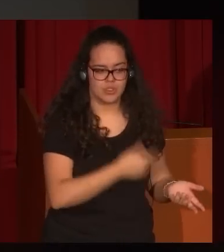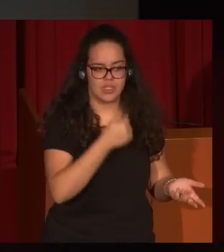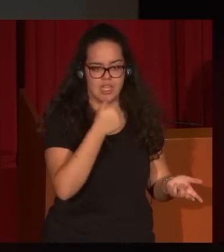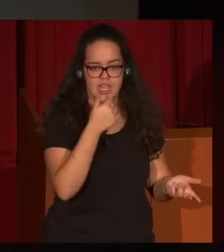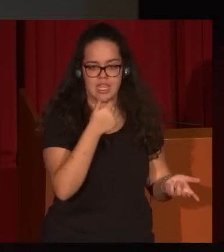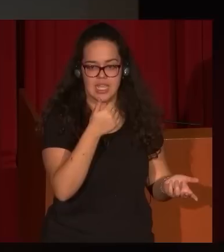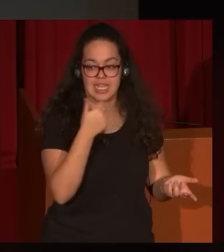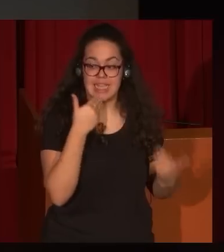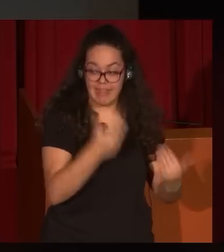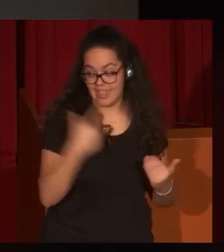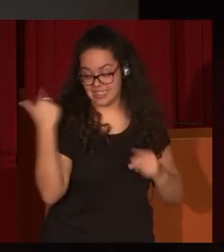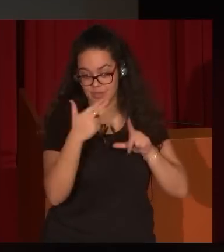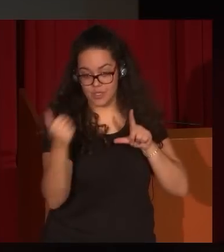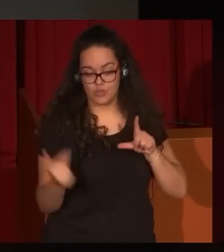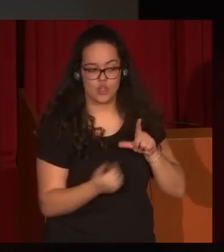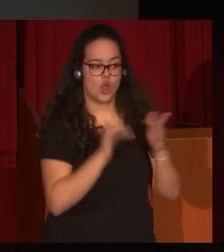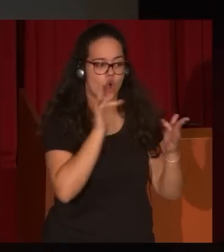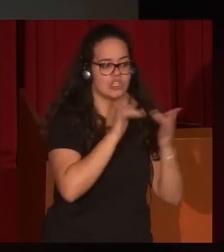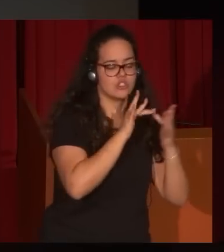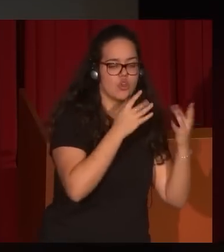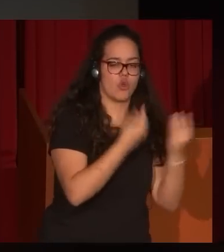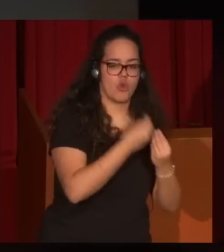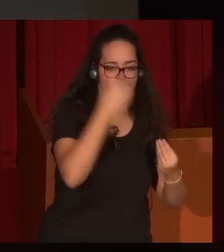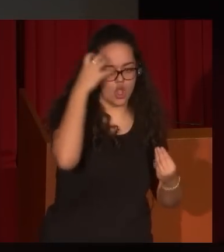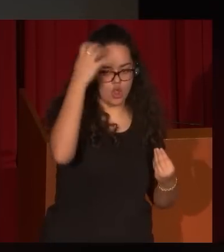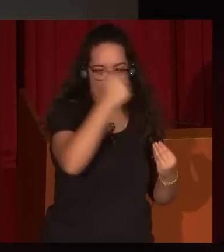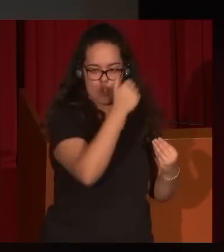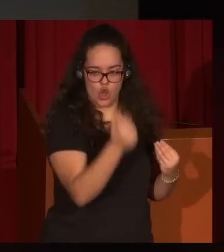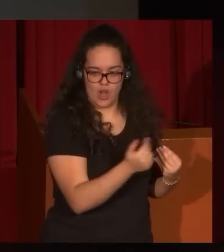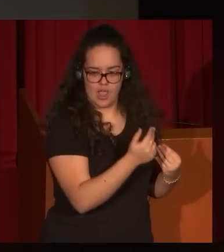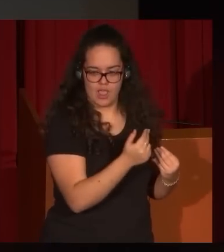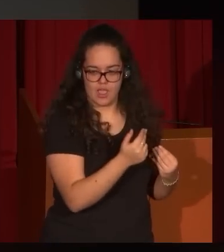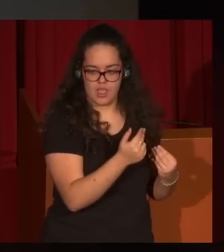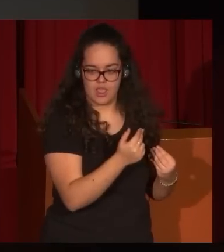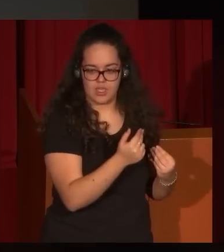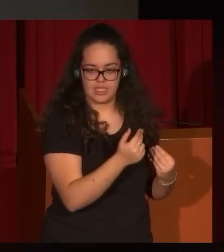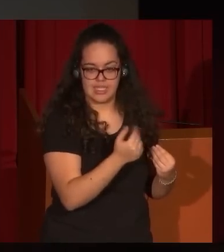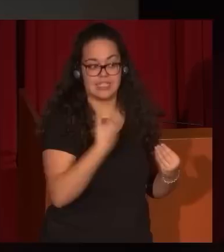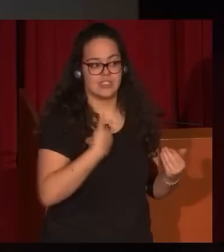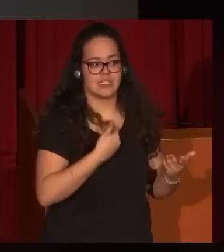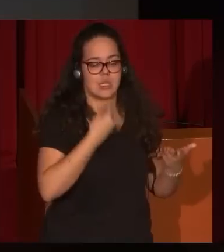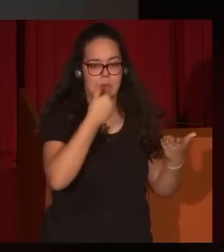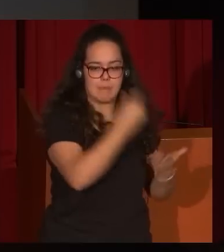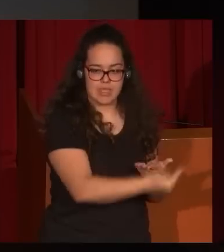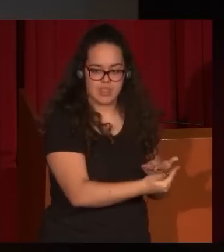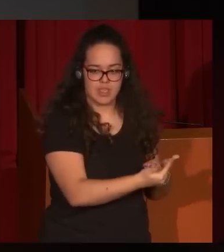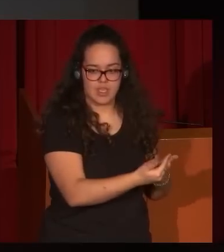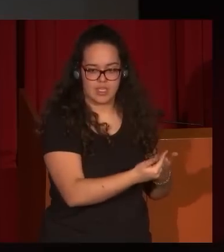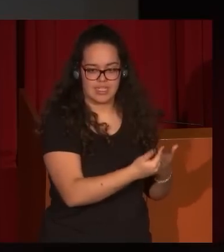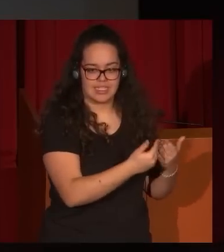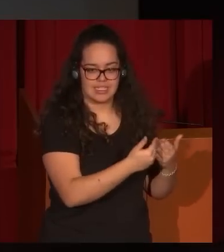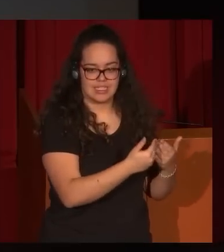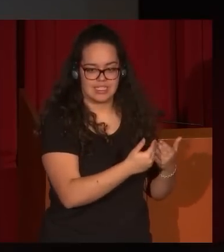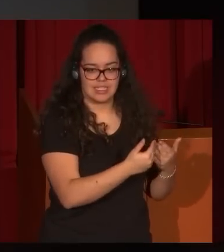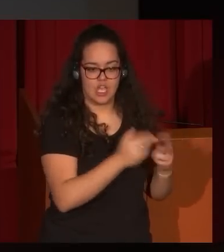Lucas entrar en contacto con la corona, entrar en contacto con la corte, y que se le encargue, nada más y nada menos, que decorar el